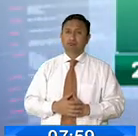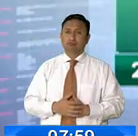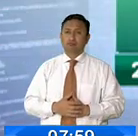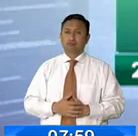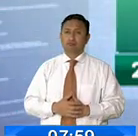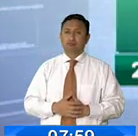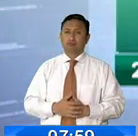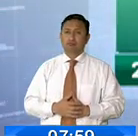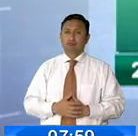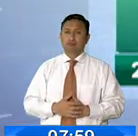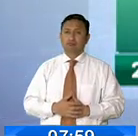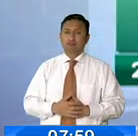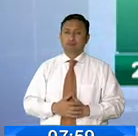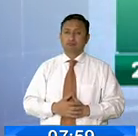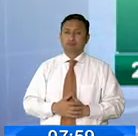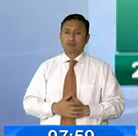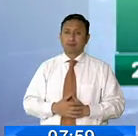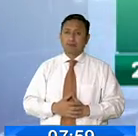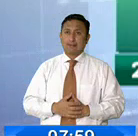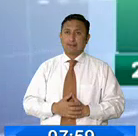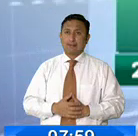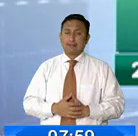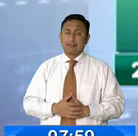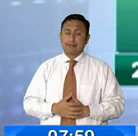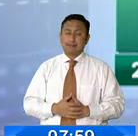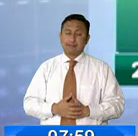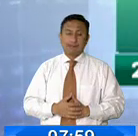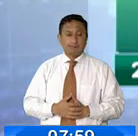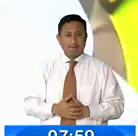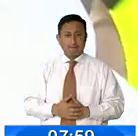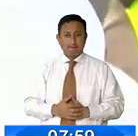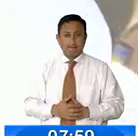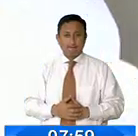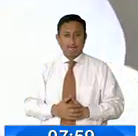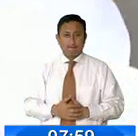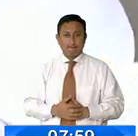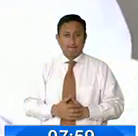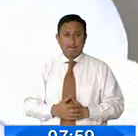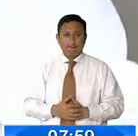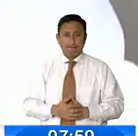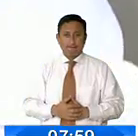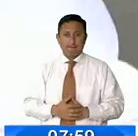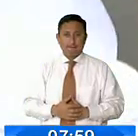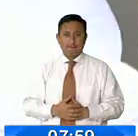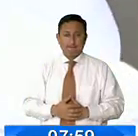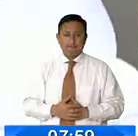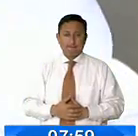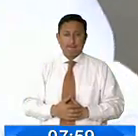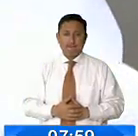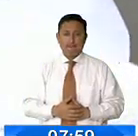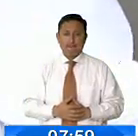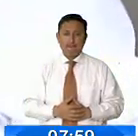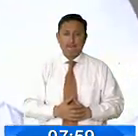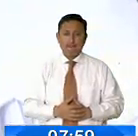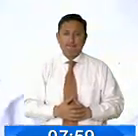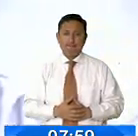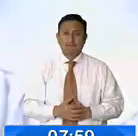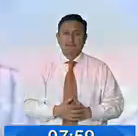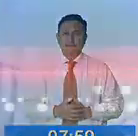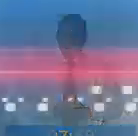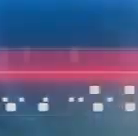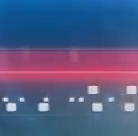seis menos que en el mismo mes del año anterior. Informó Jorge Salazar.